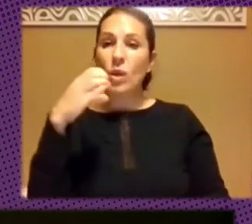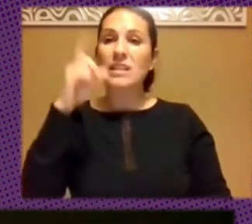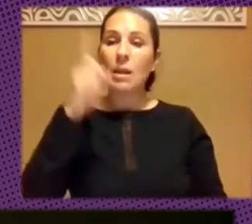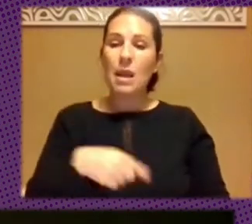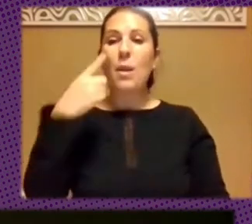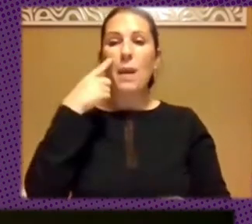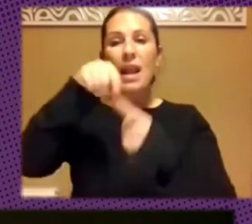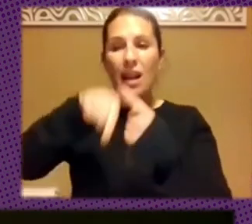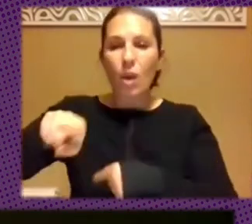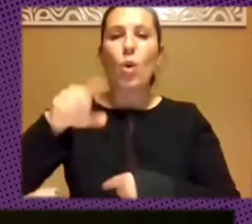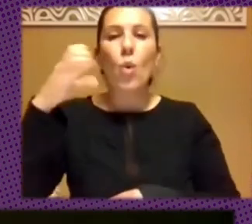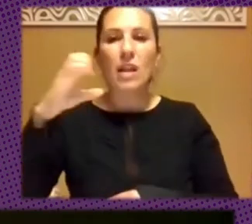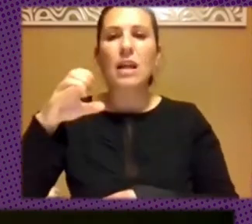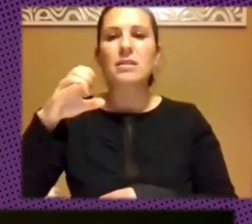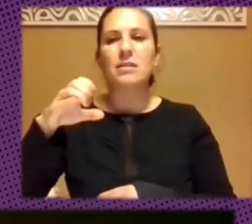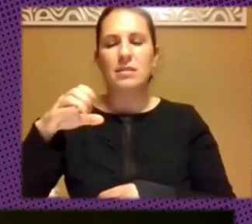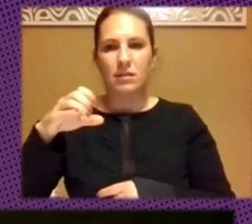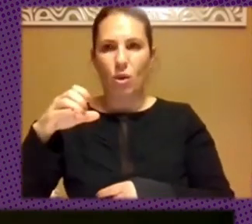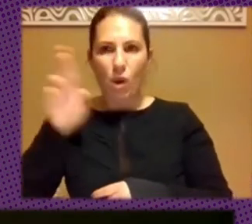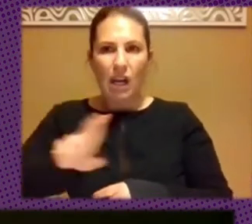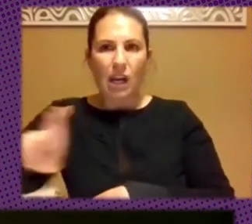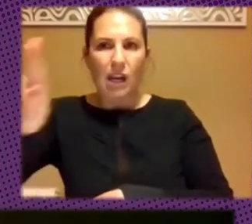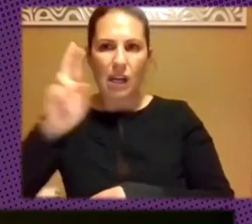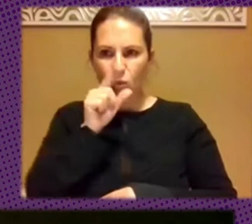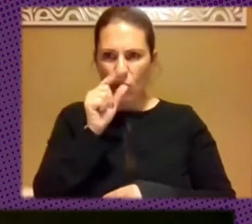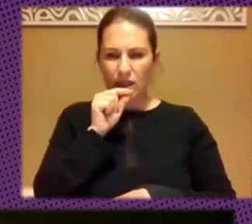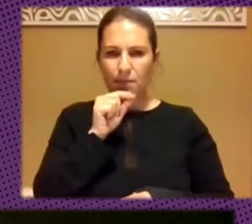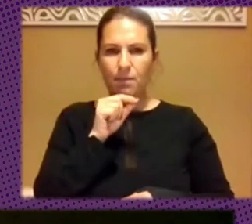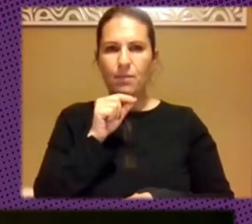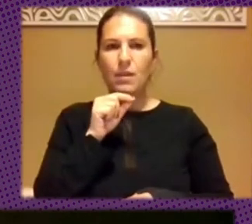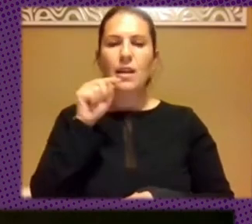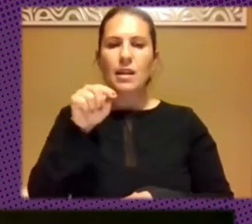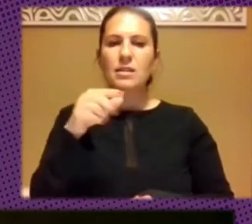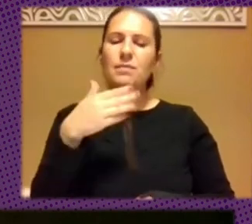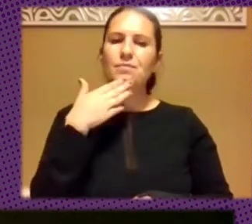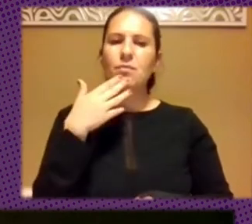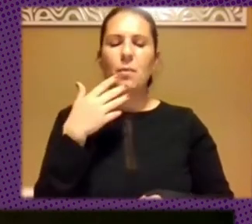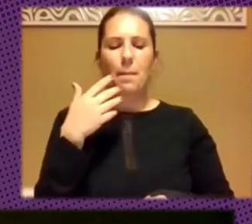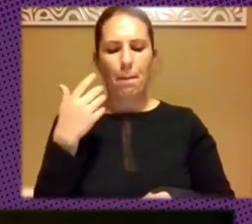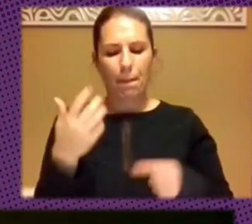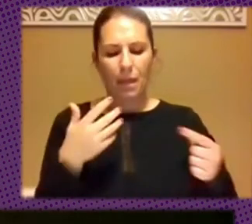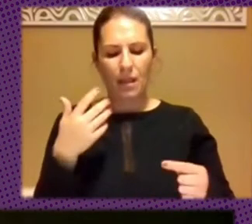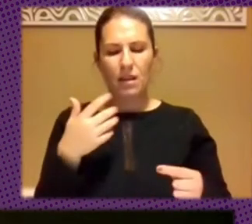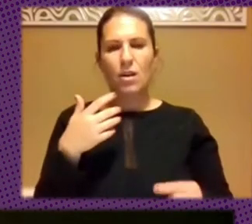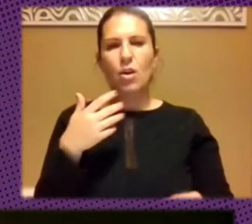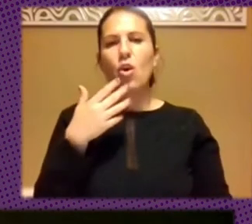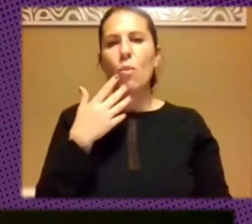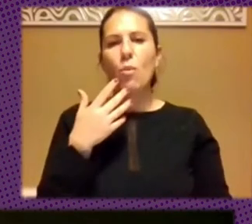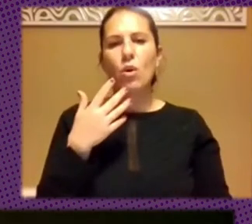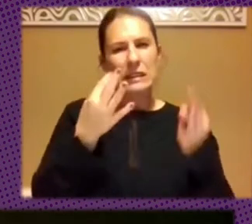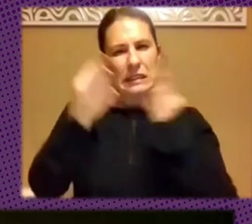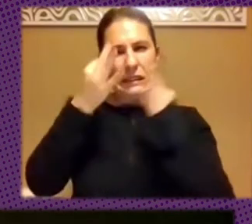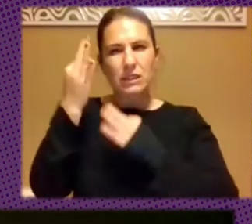cuentas que estaban retitulando estas cuentas. Y, bueno, era como, no era un campeón exhaustivo de todas las cuentas que